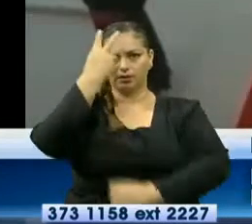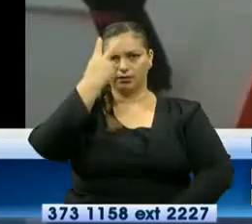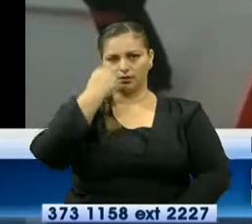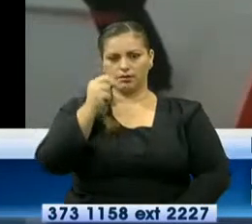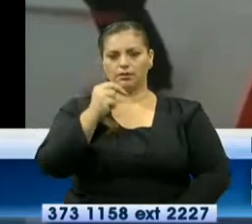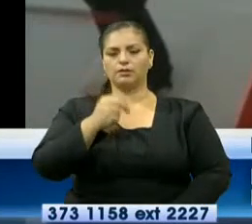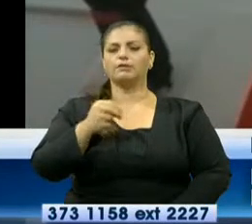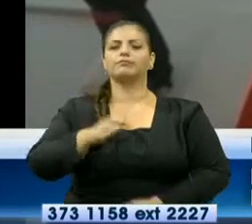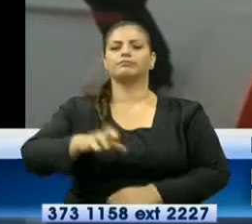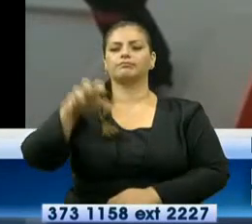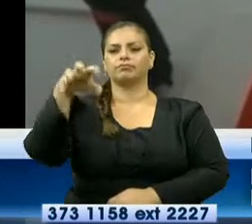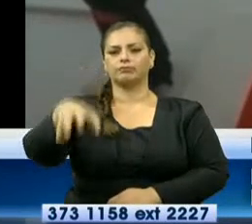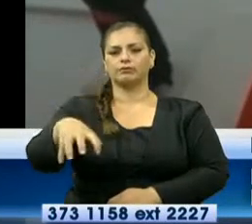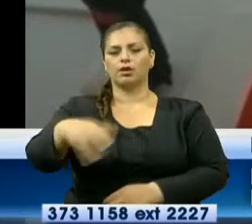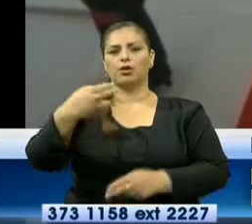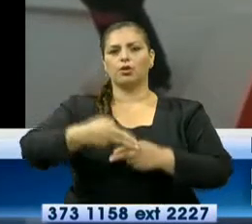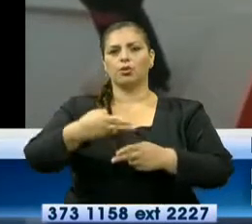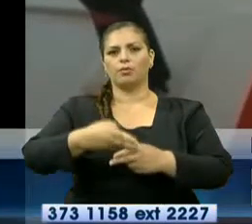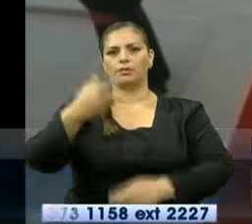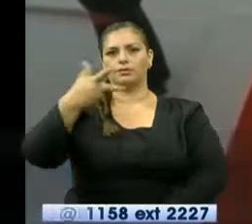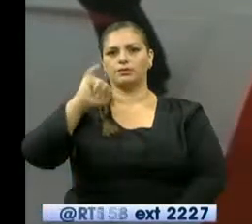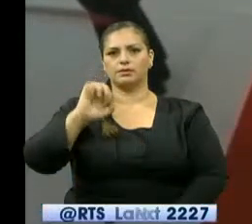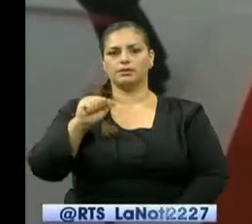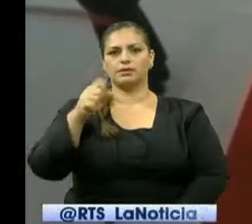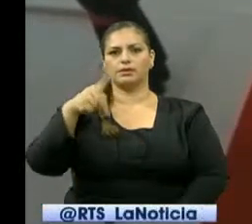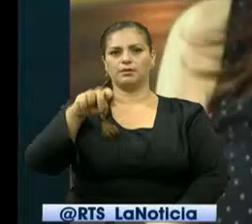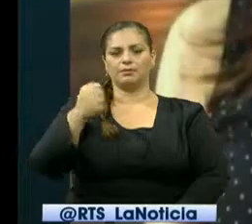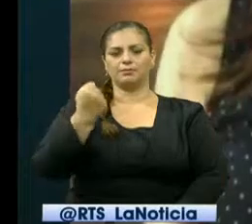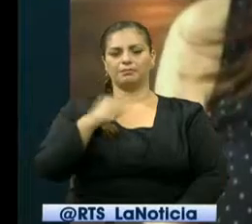Alba Visión, informó David Barrasa.